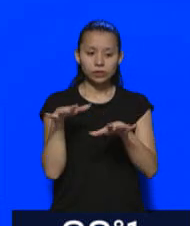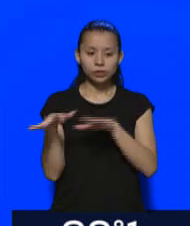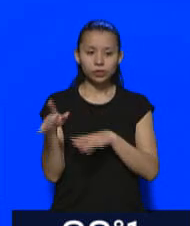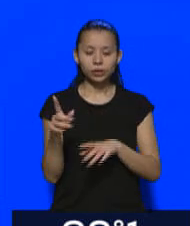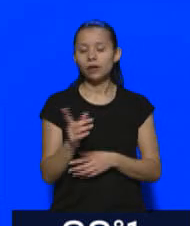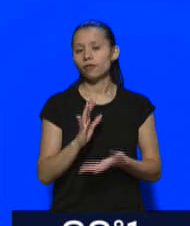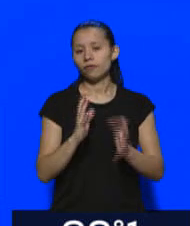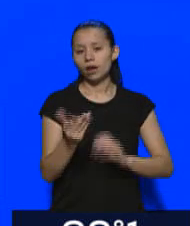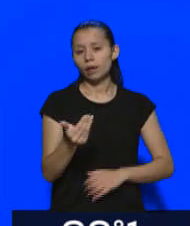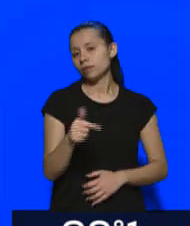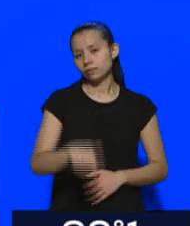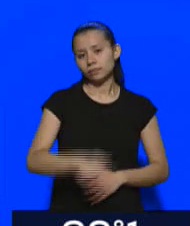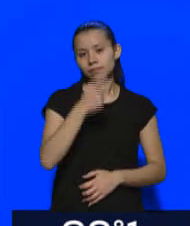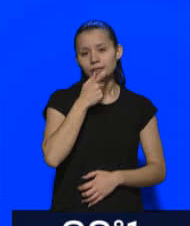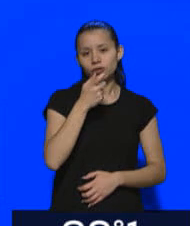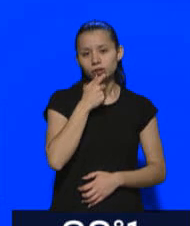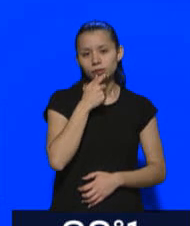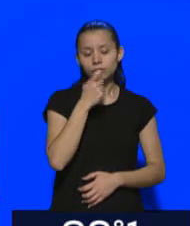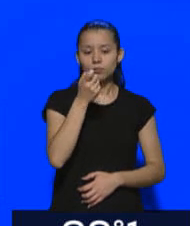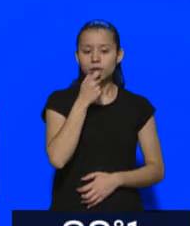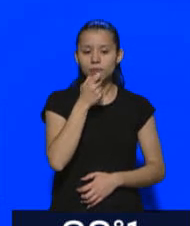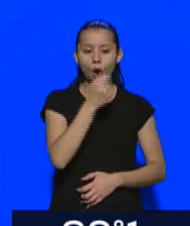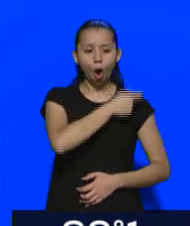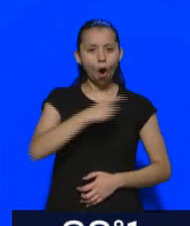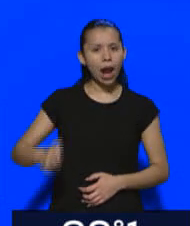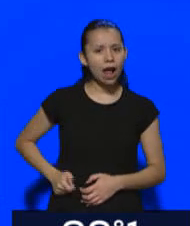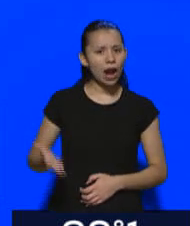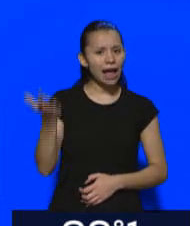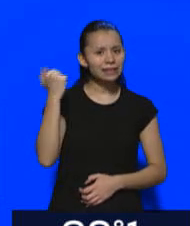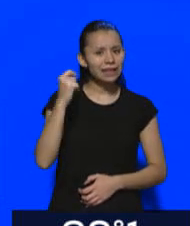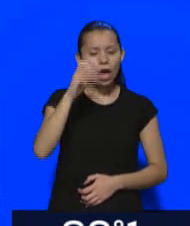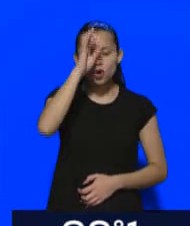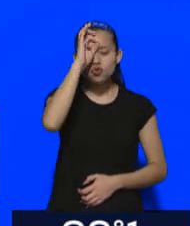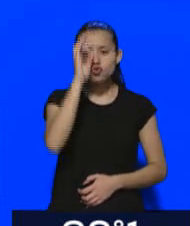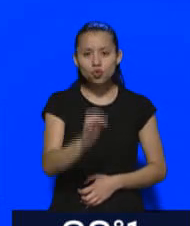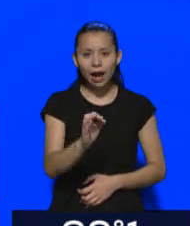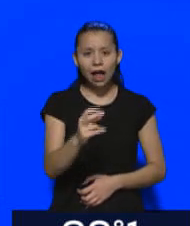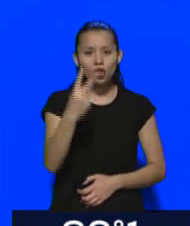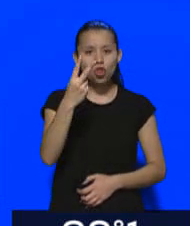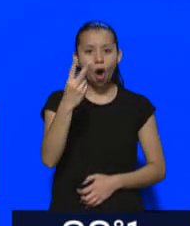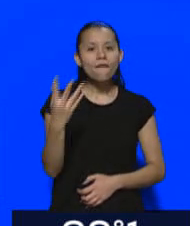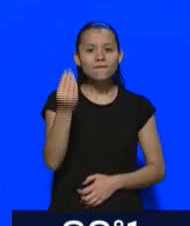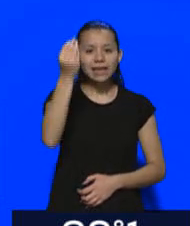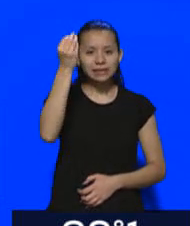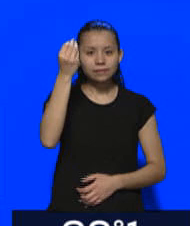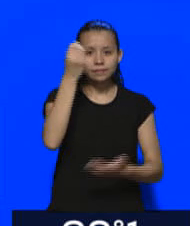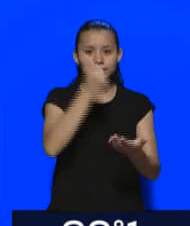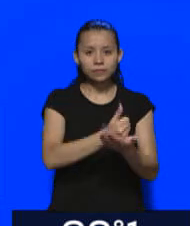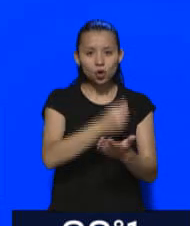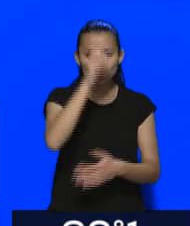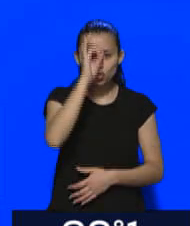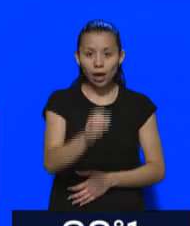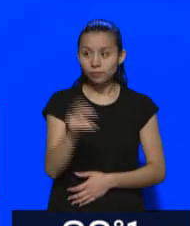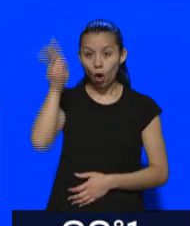en la provincia de Mendoza. Nunca un gobernador tuvo una segunda oportunidad. Exacto. Alfredo Cornejo es uno de ellos.